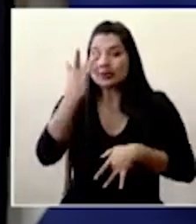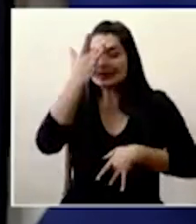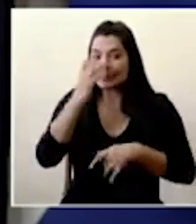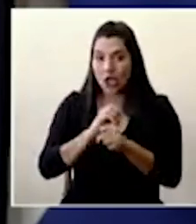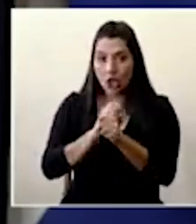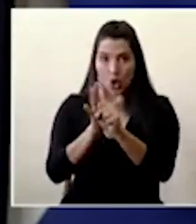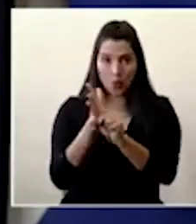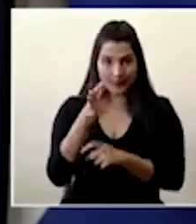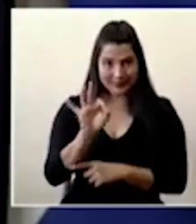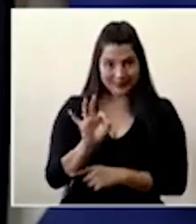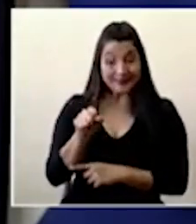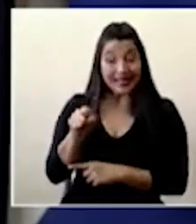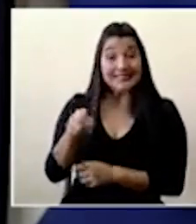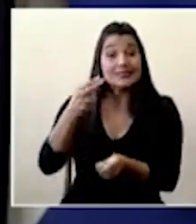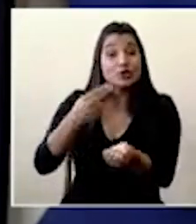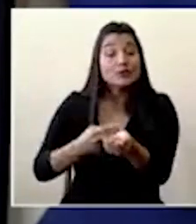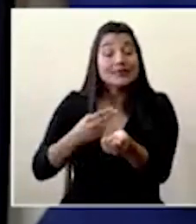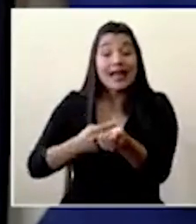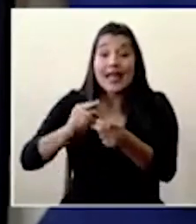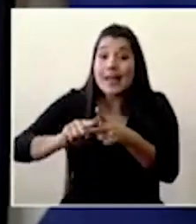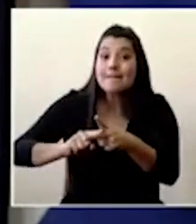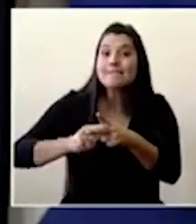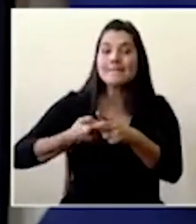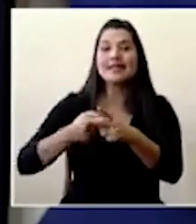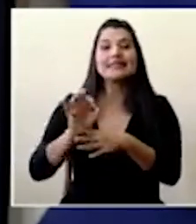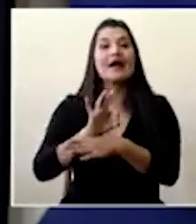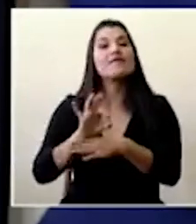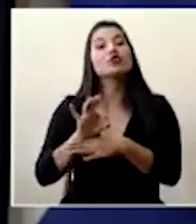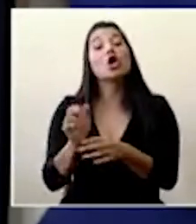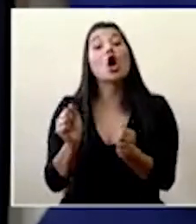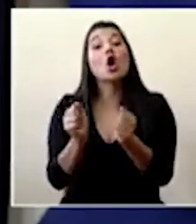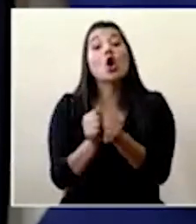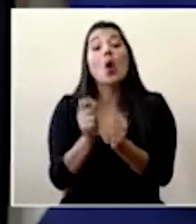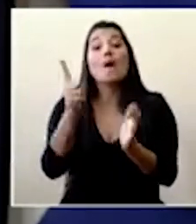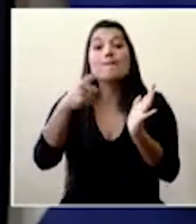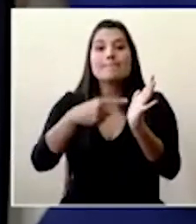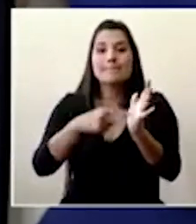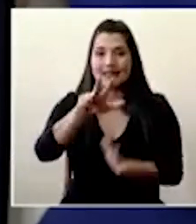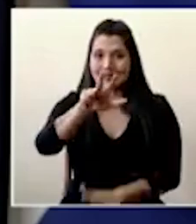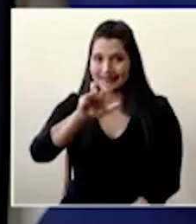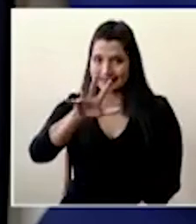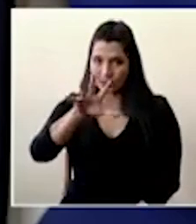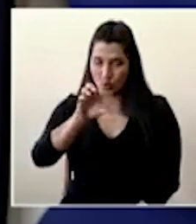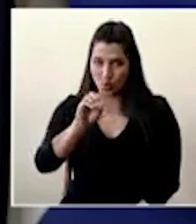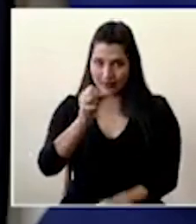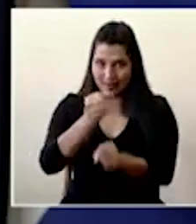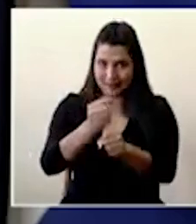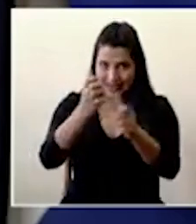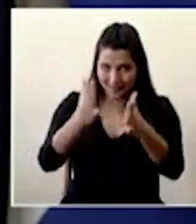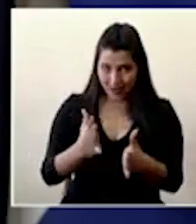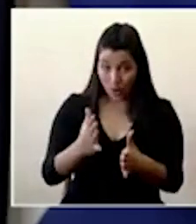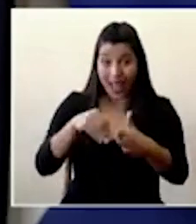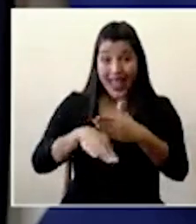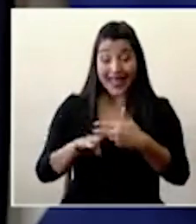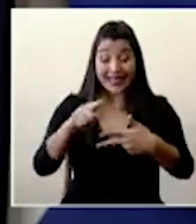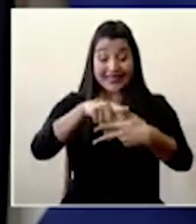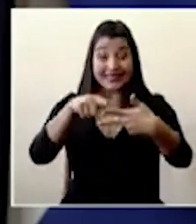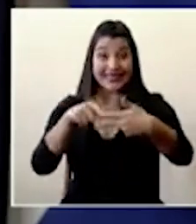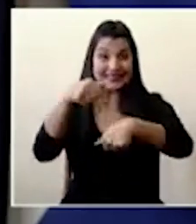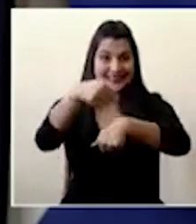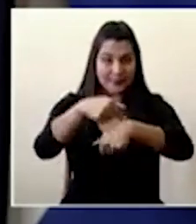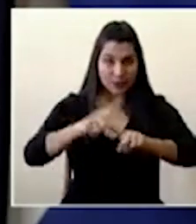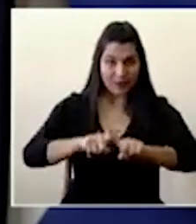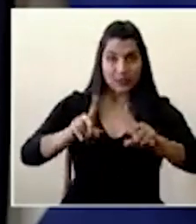Este hospital entrará en funcionamiento con 1,350 funcionarios, trabajando en tres turnos, 24